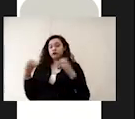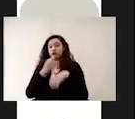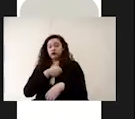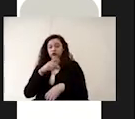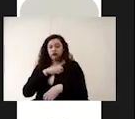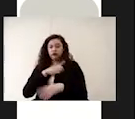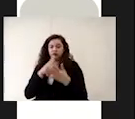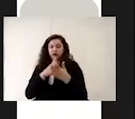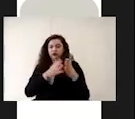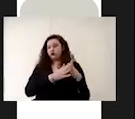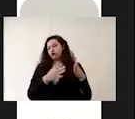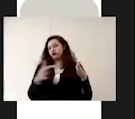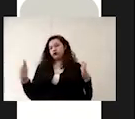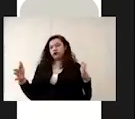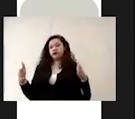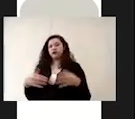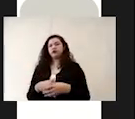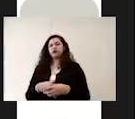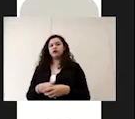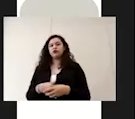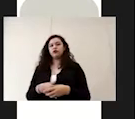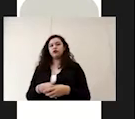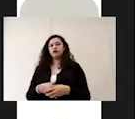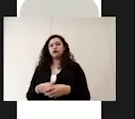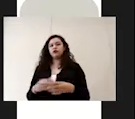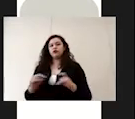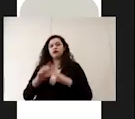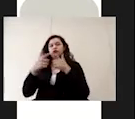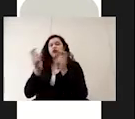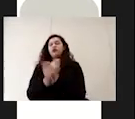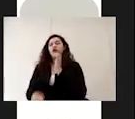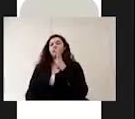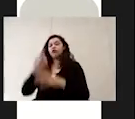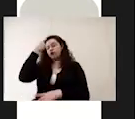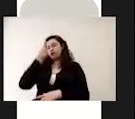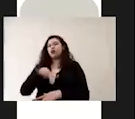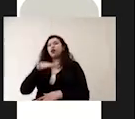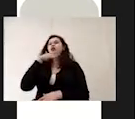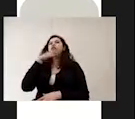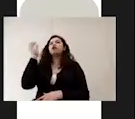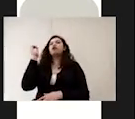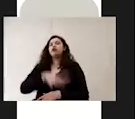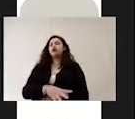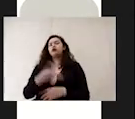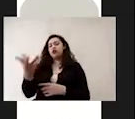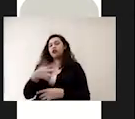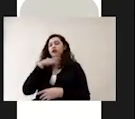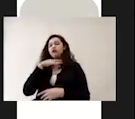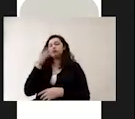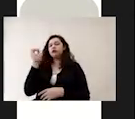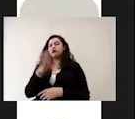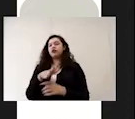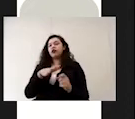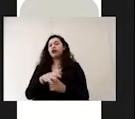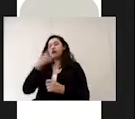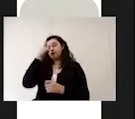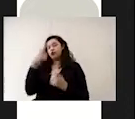pandemia por COVID-19 surgió un nuevo grupo de residuos y estos residuos entran en